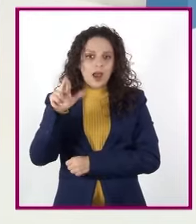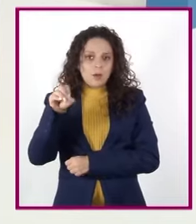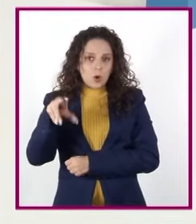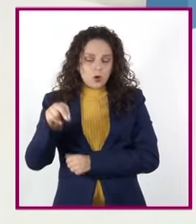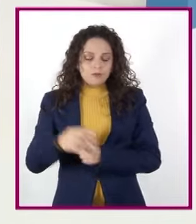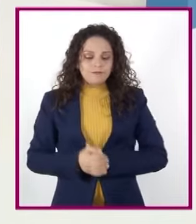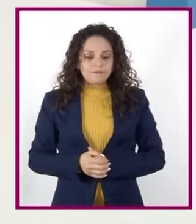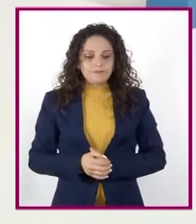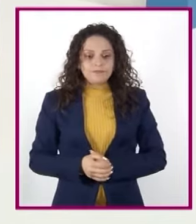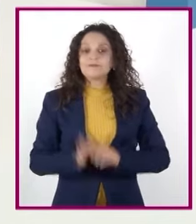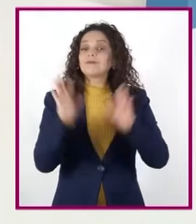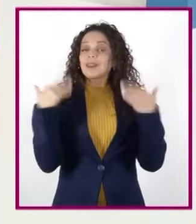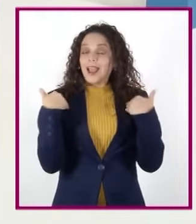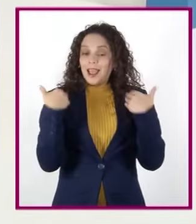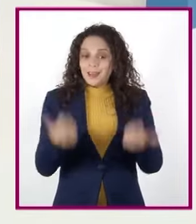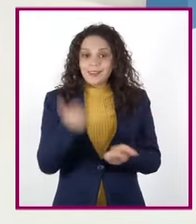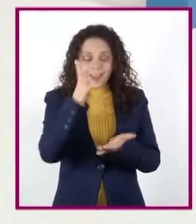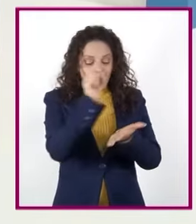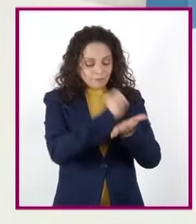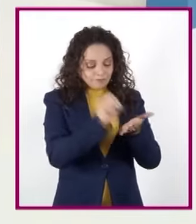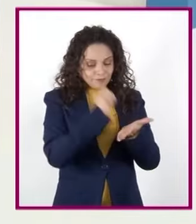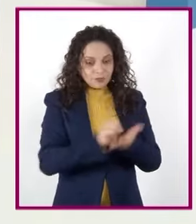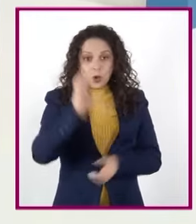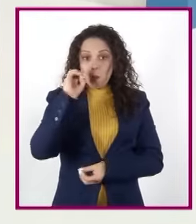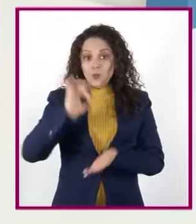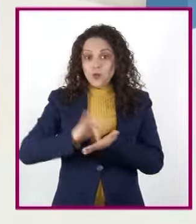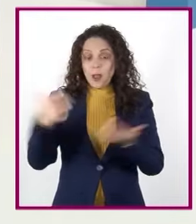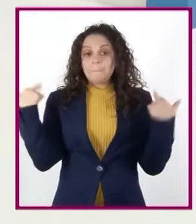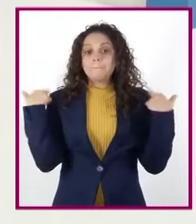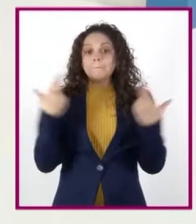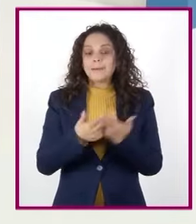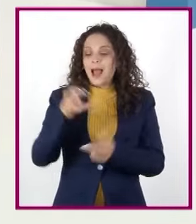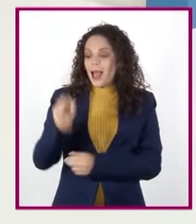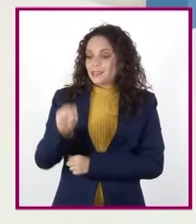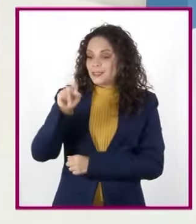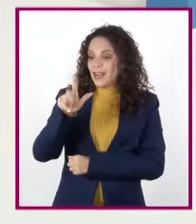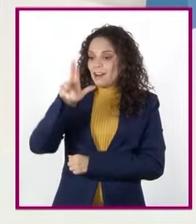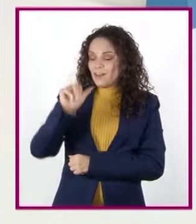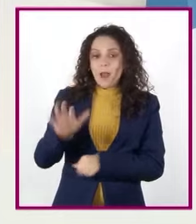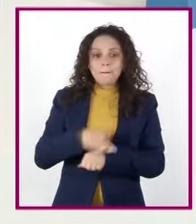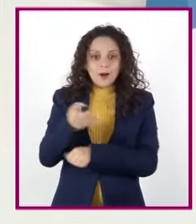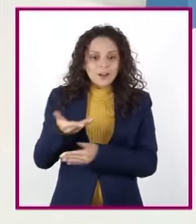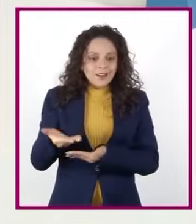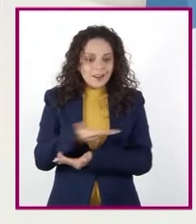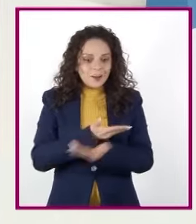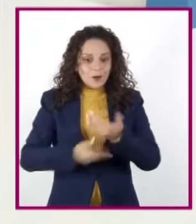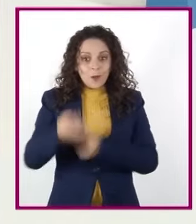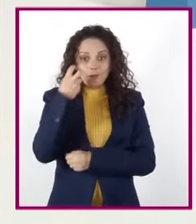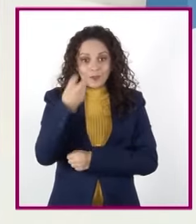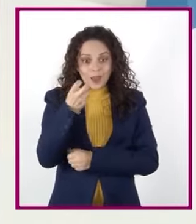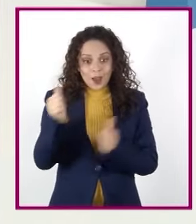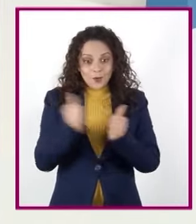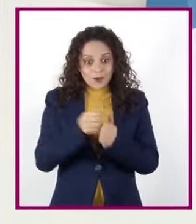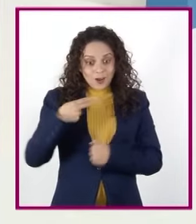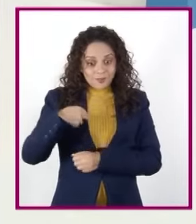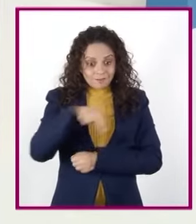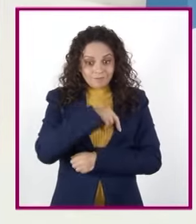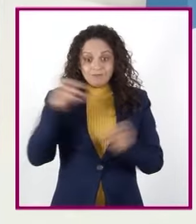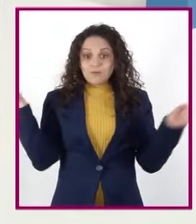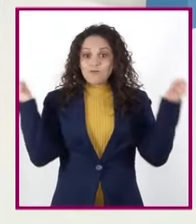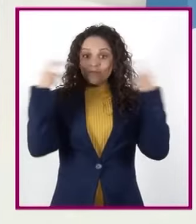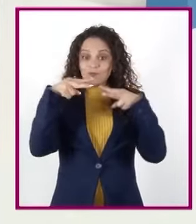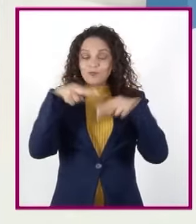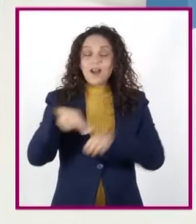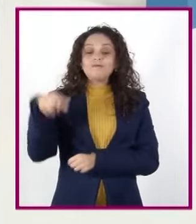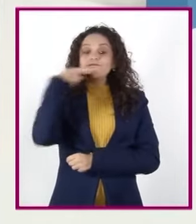anotado. Muchas gracias, maestra Silvia, por compartir este espacio con nosotros. Nos vemos muy pronto.